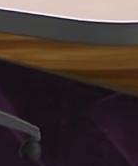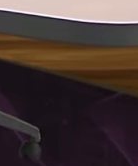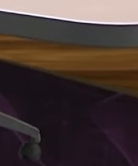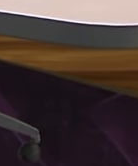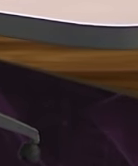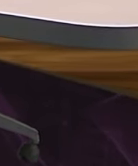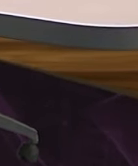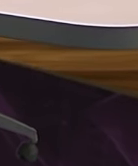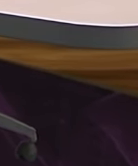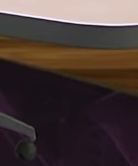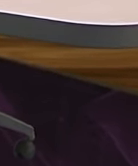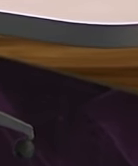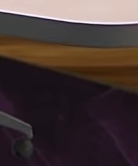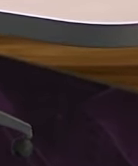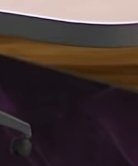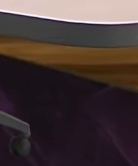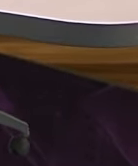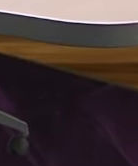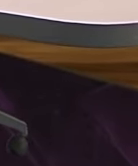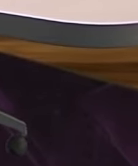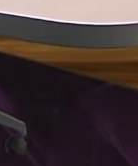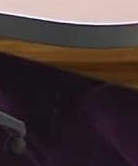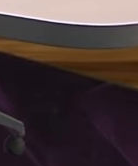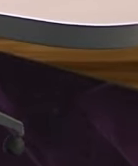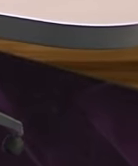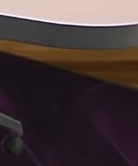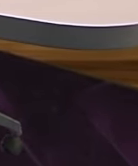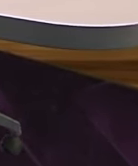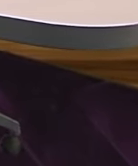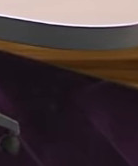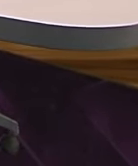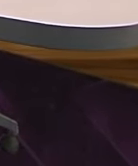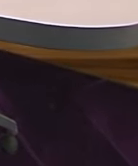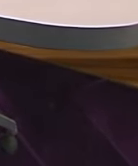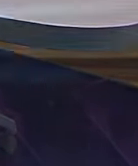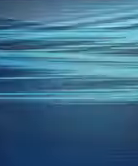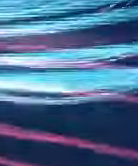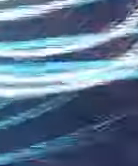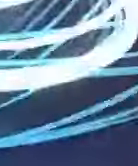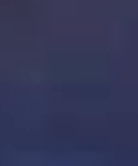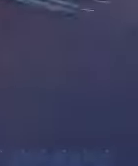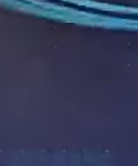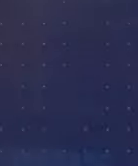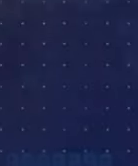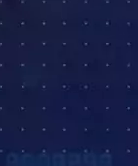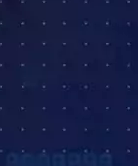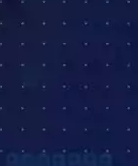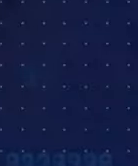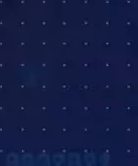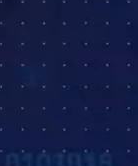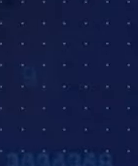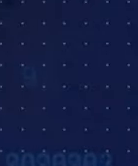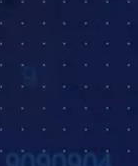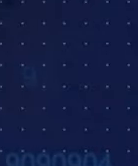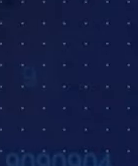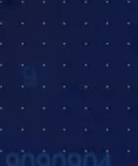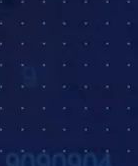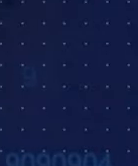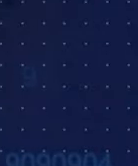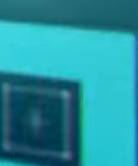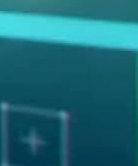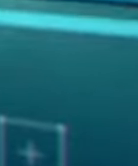dedos su escritura programazo el que tenemos aquí en debate 22 les espero hoy 22 horas